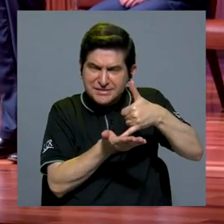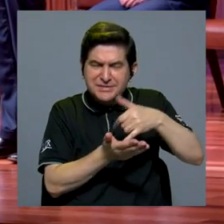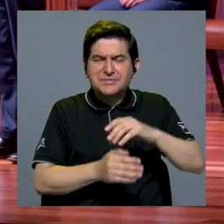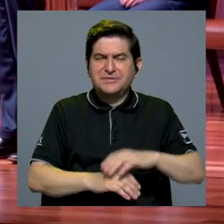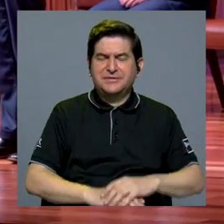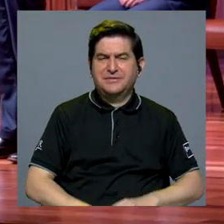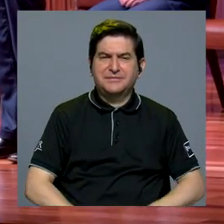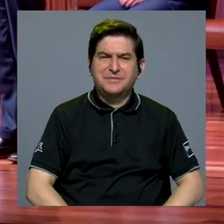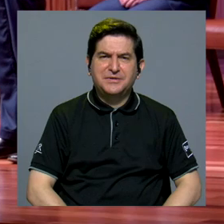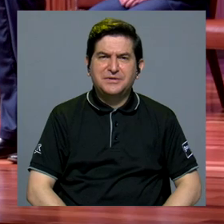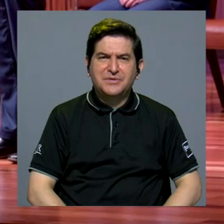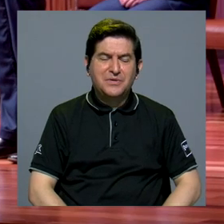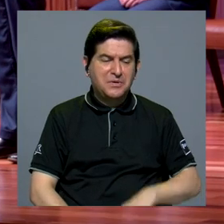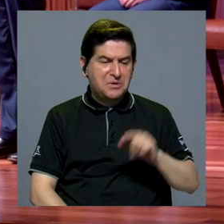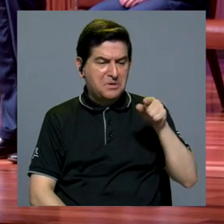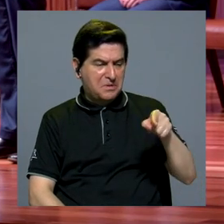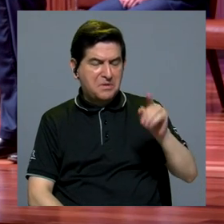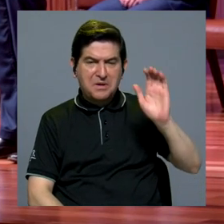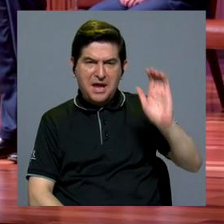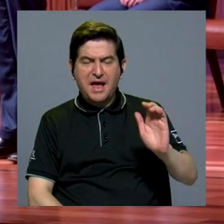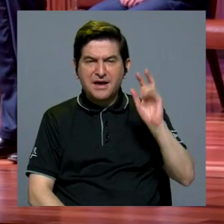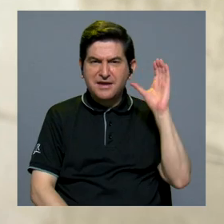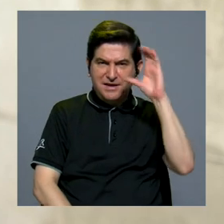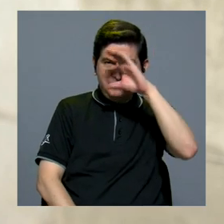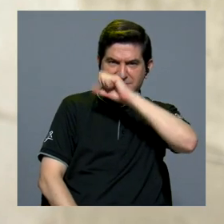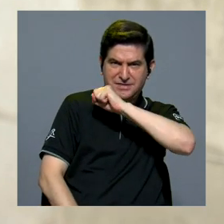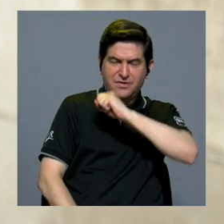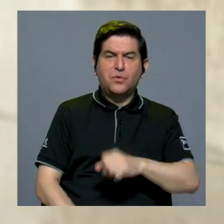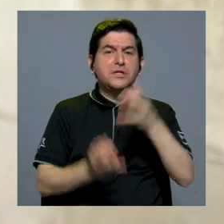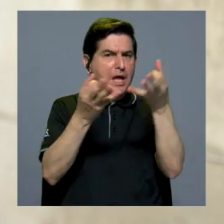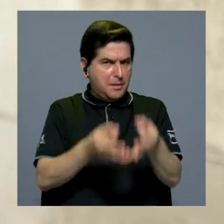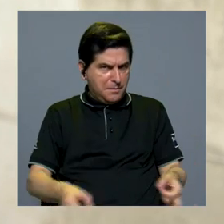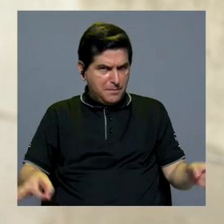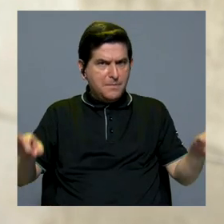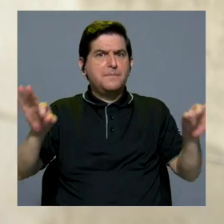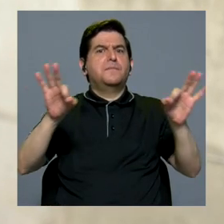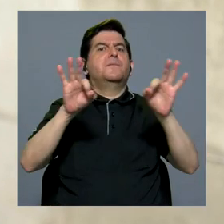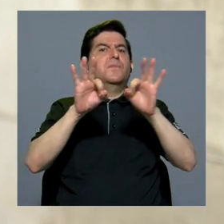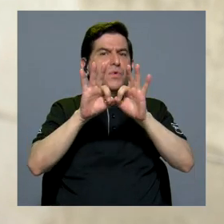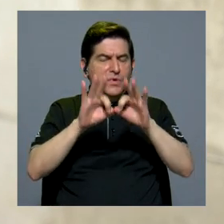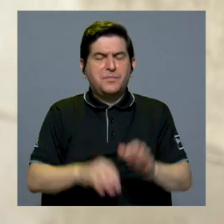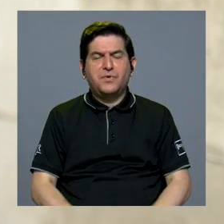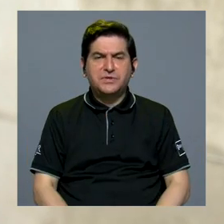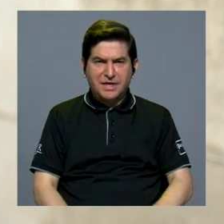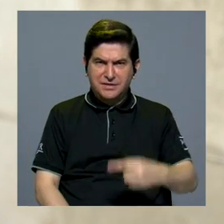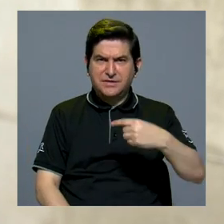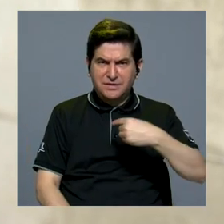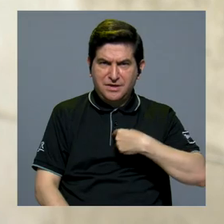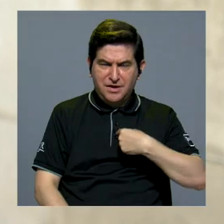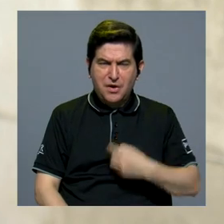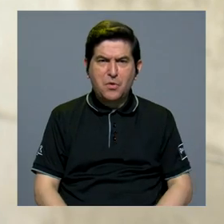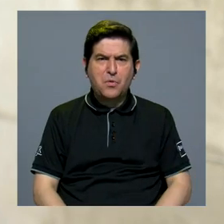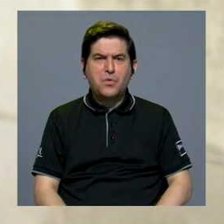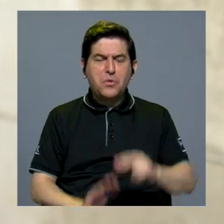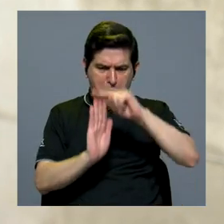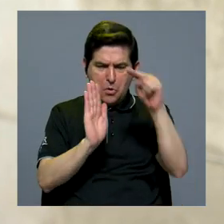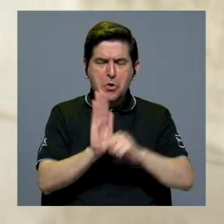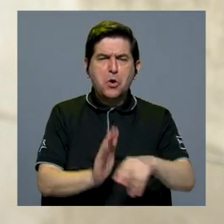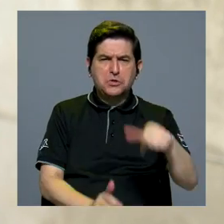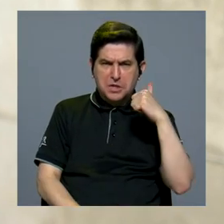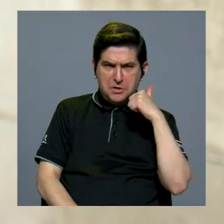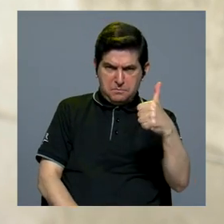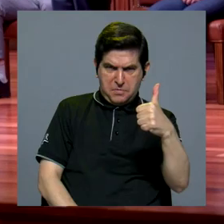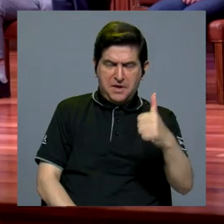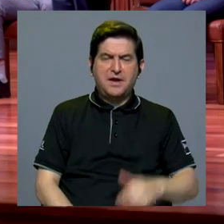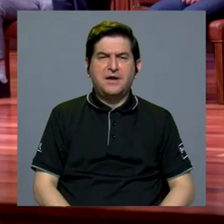ella que vea que es importante salir bien en sus notas, sus